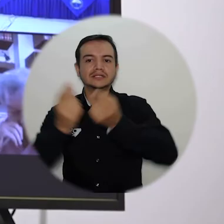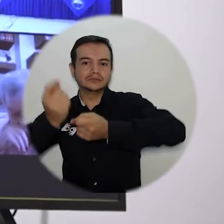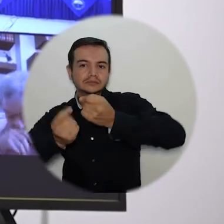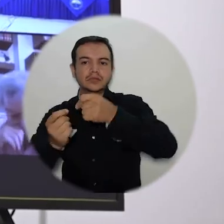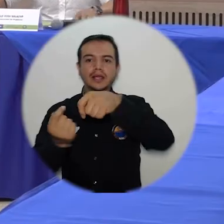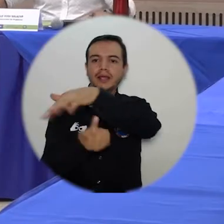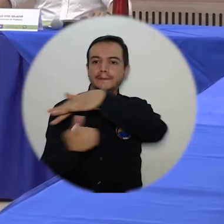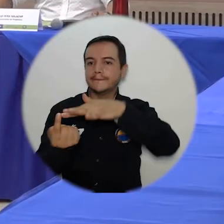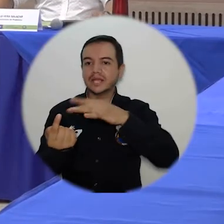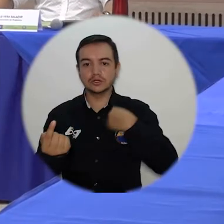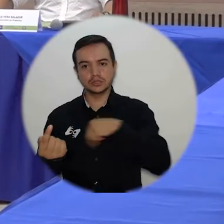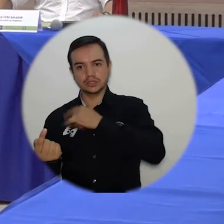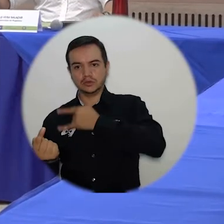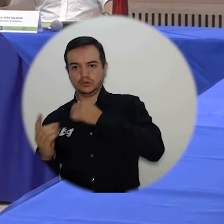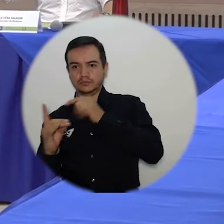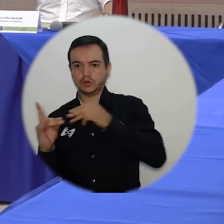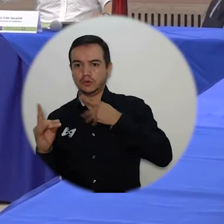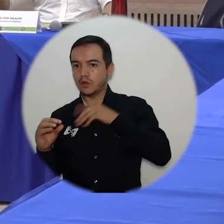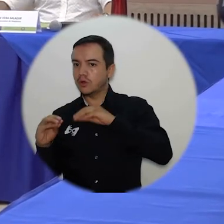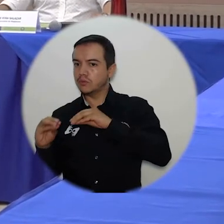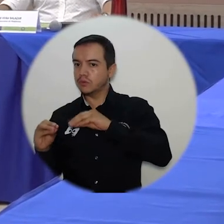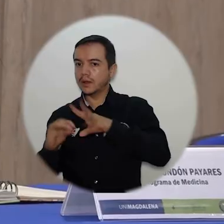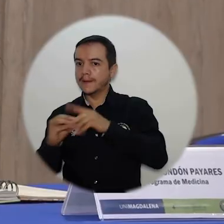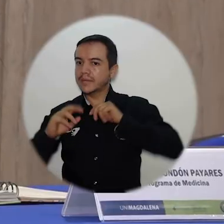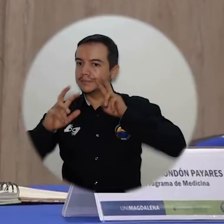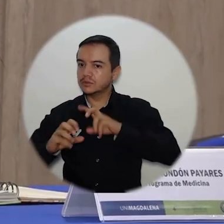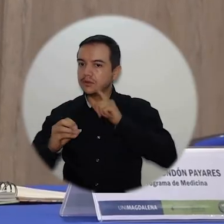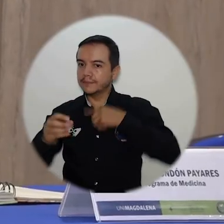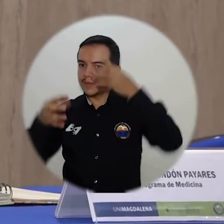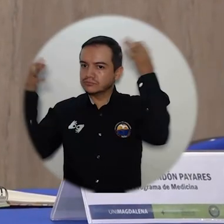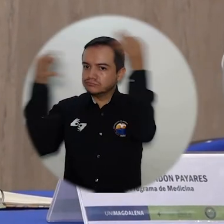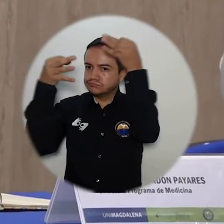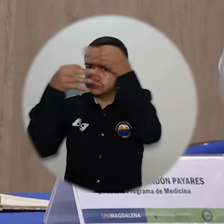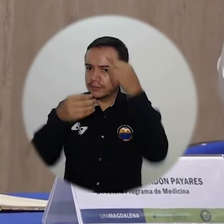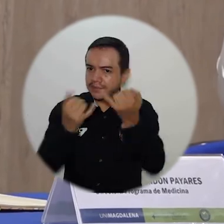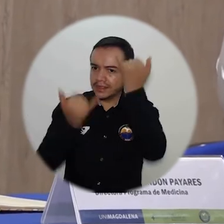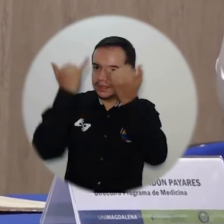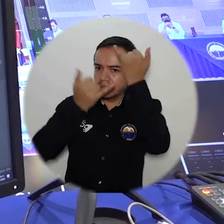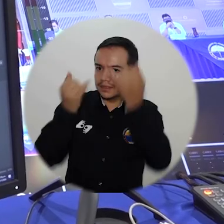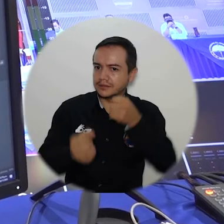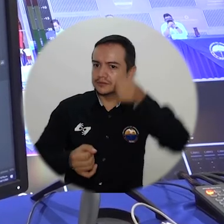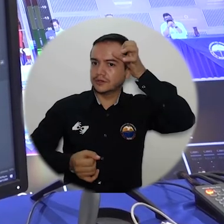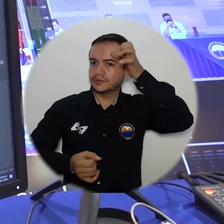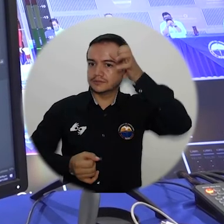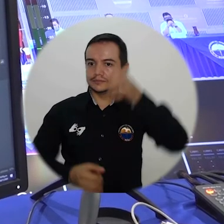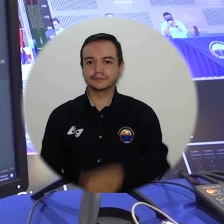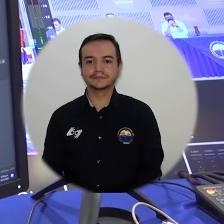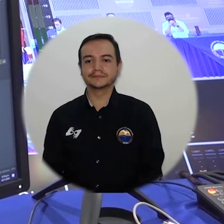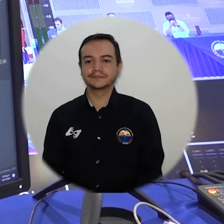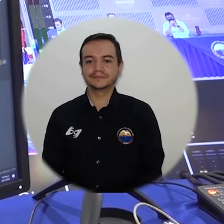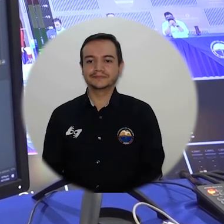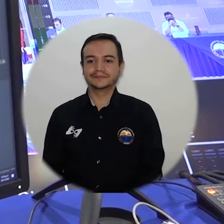Con un positivo balance y altas expectativas por obtener la acreditación por alta calidad para el programa de medicina, la Universidad del